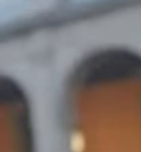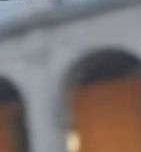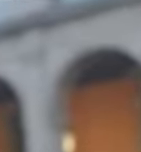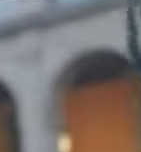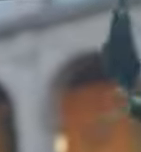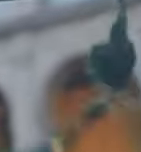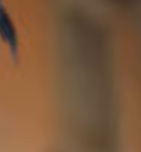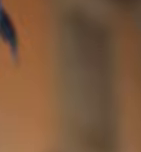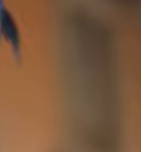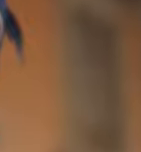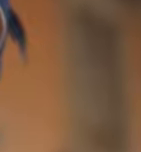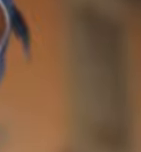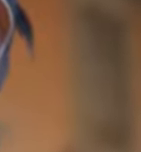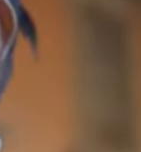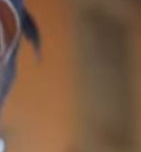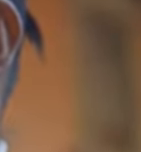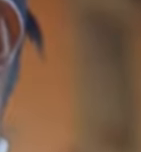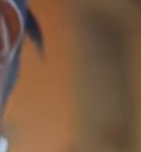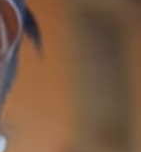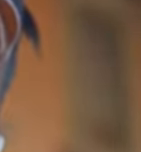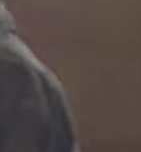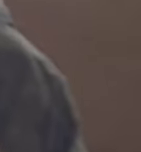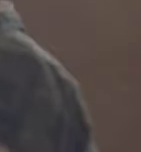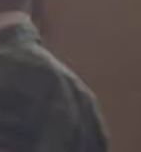To be